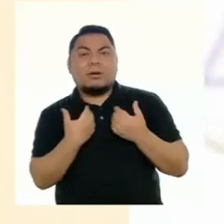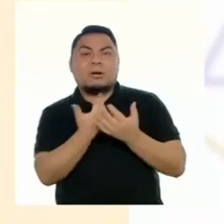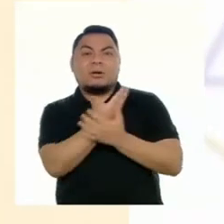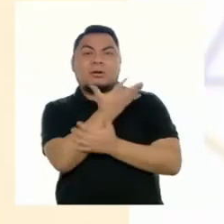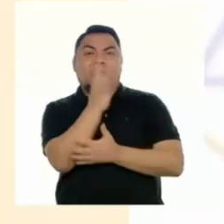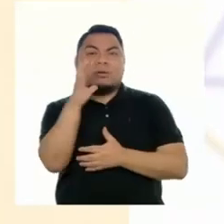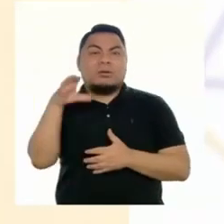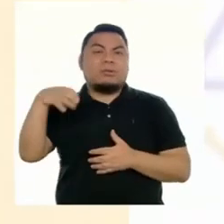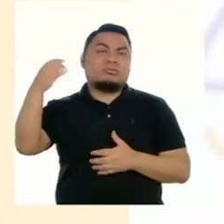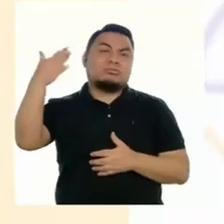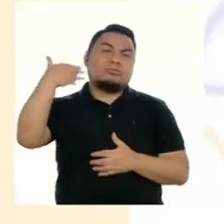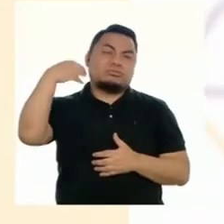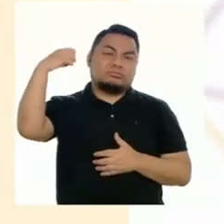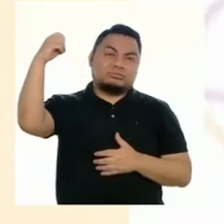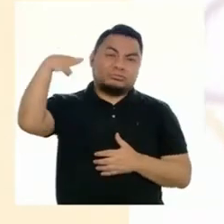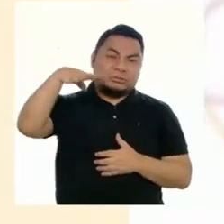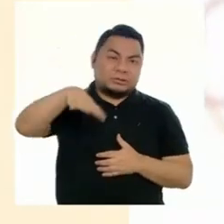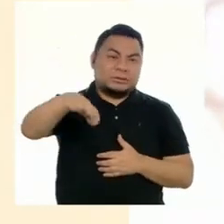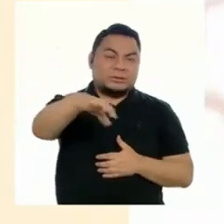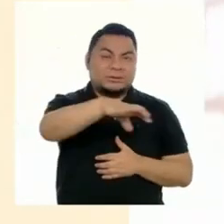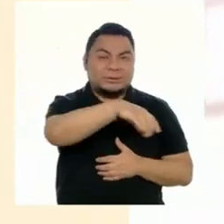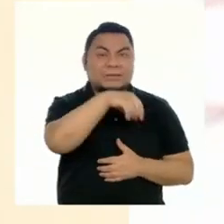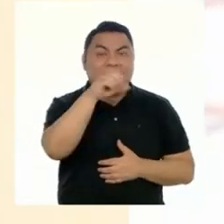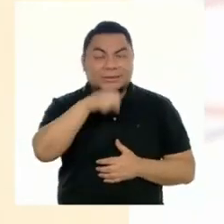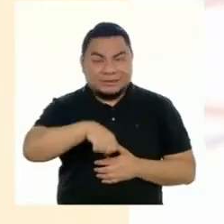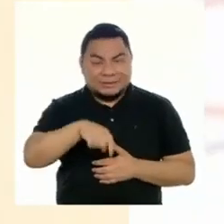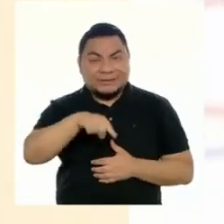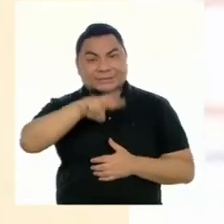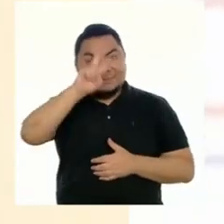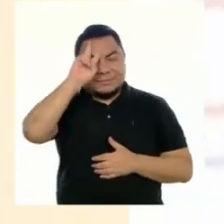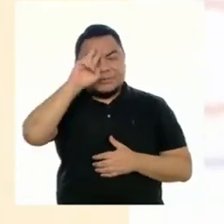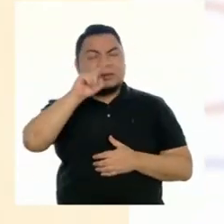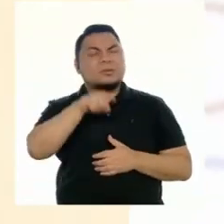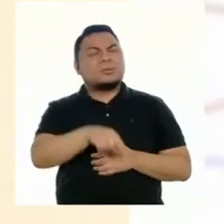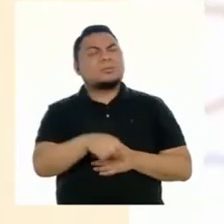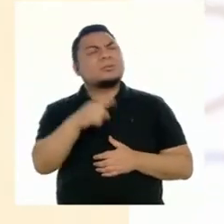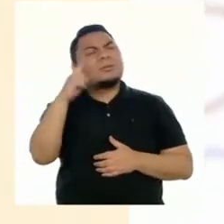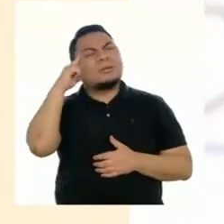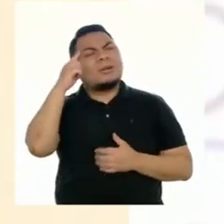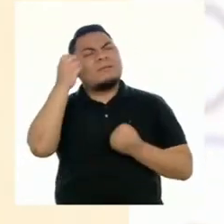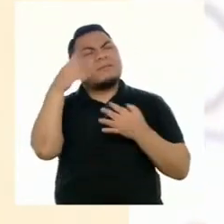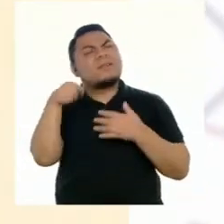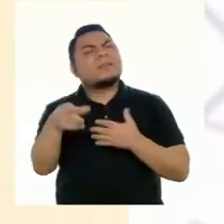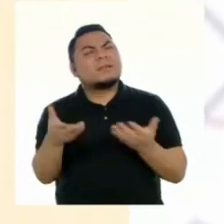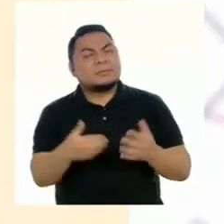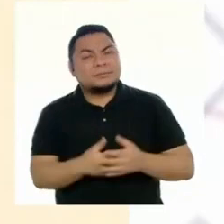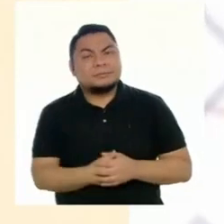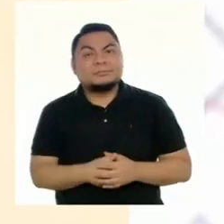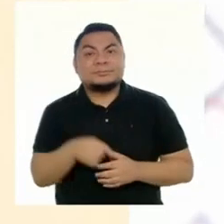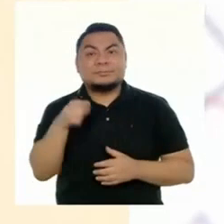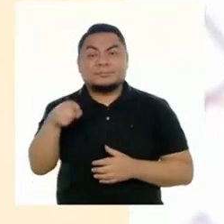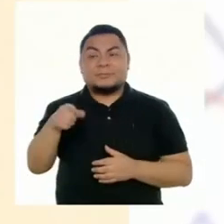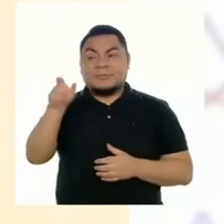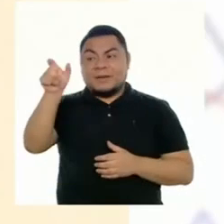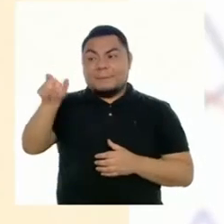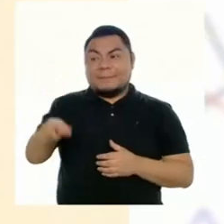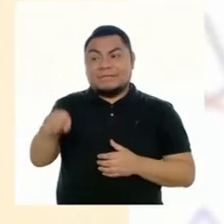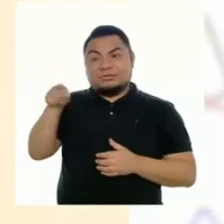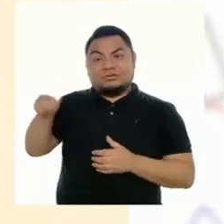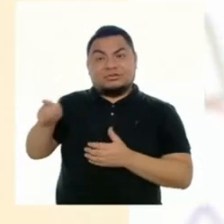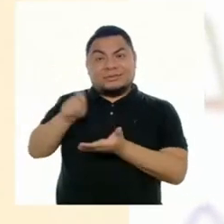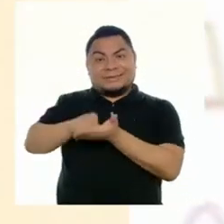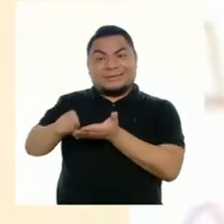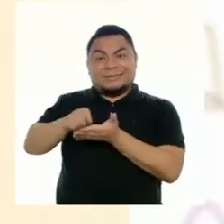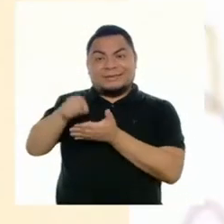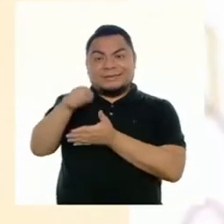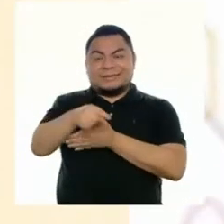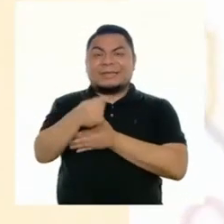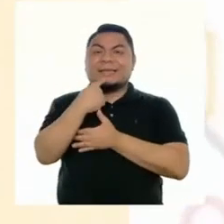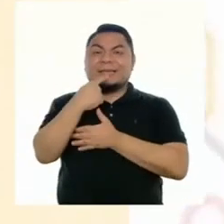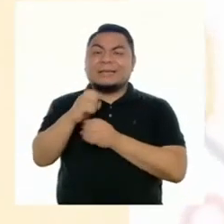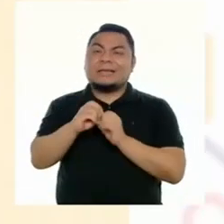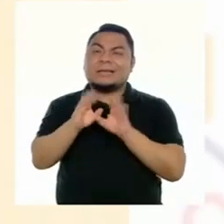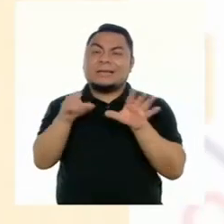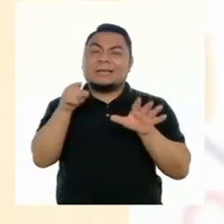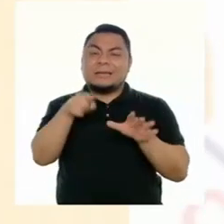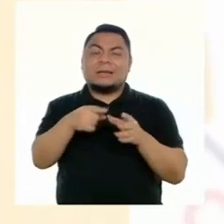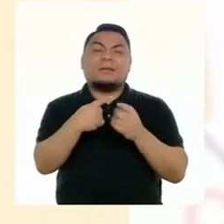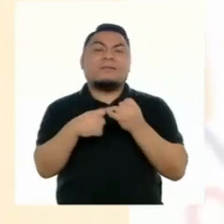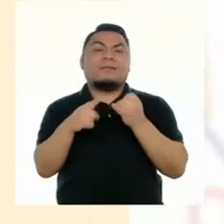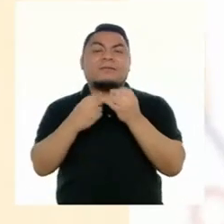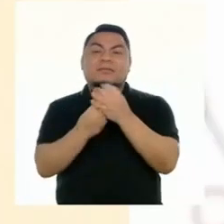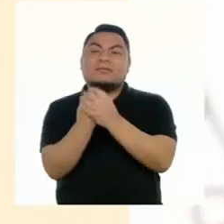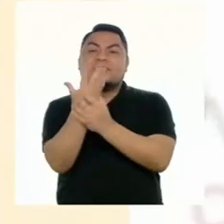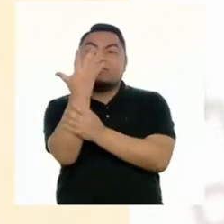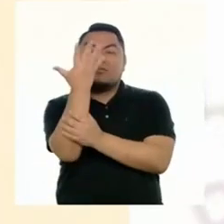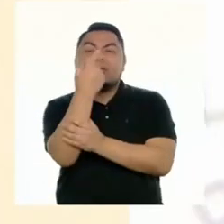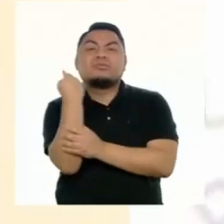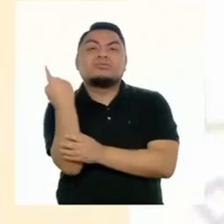tropicales que tenemos en nuestro país. ¿Qué podrías inferir de esta información? Que el autor quiere dejar en claro que la biodiversidad